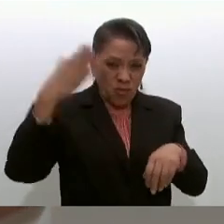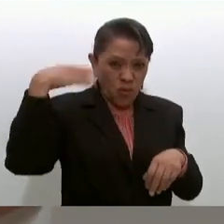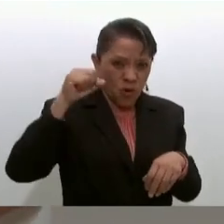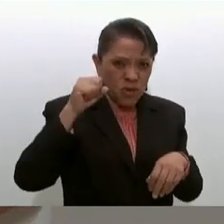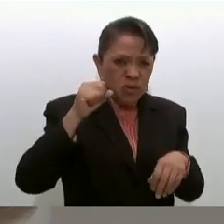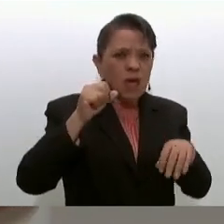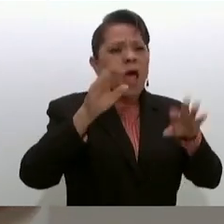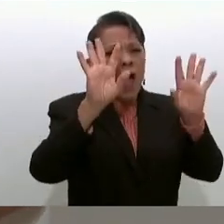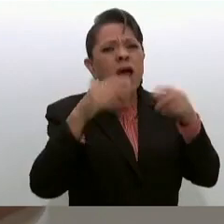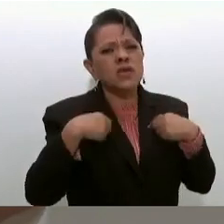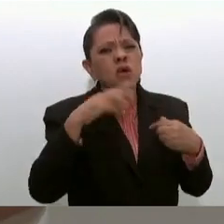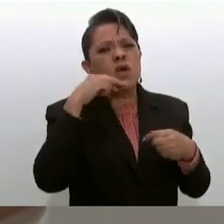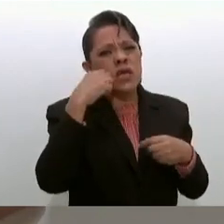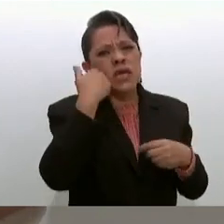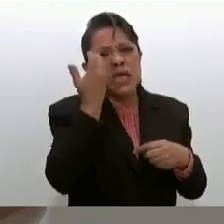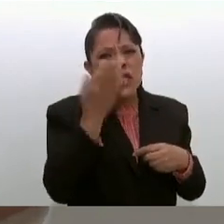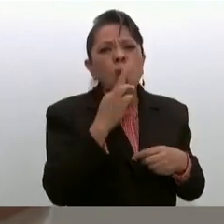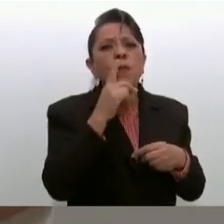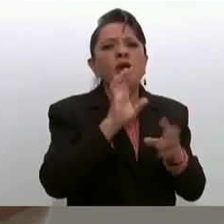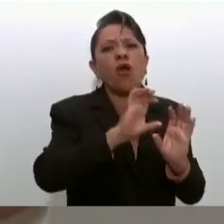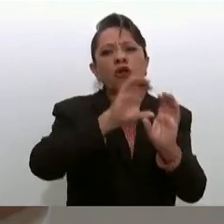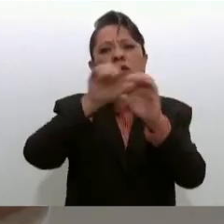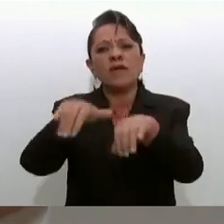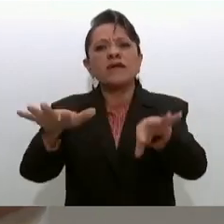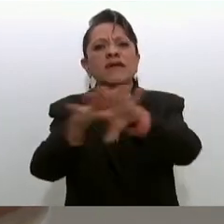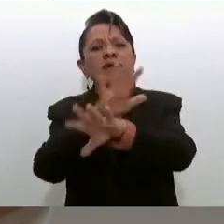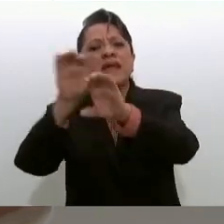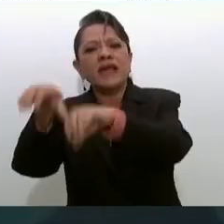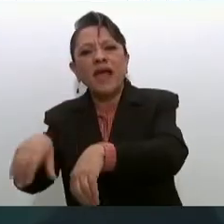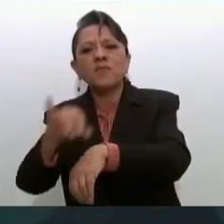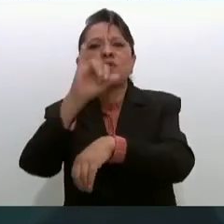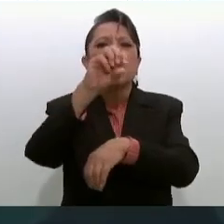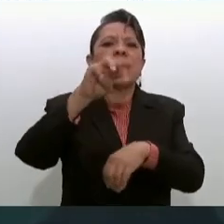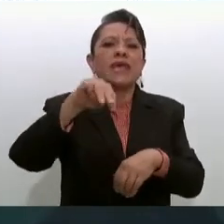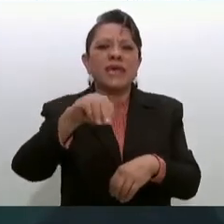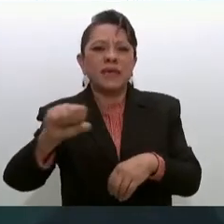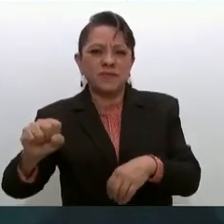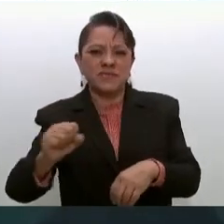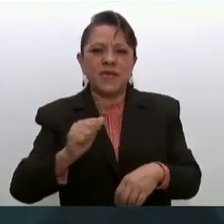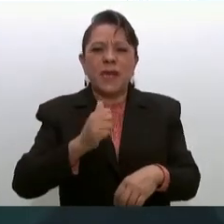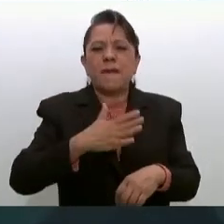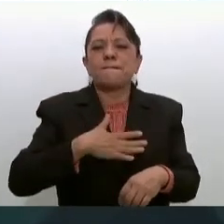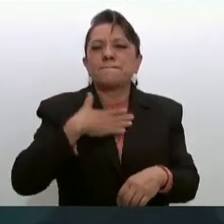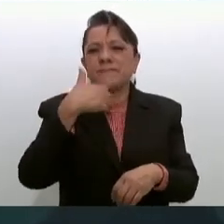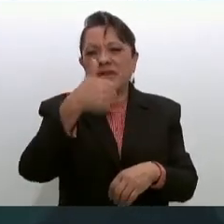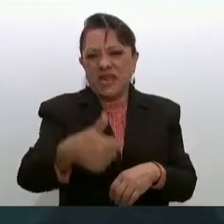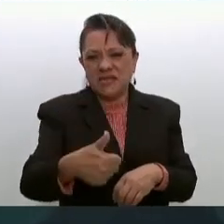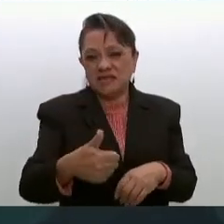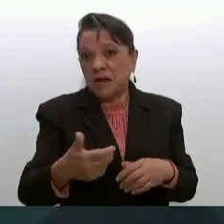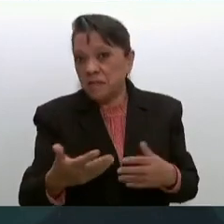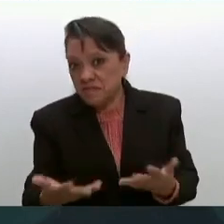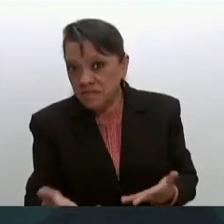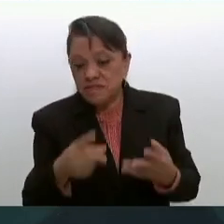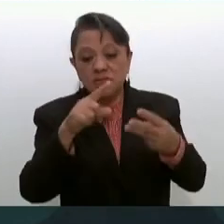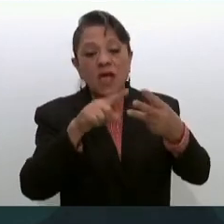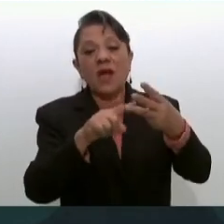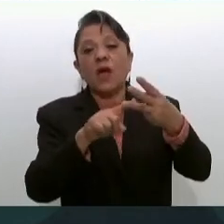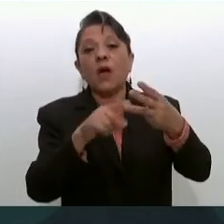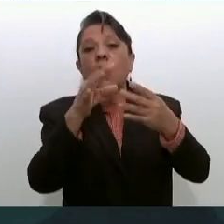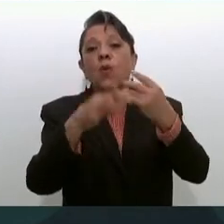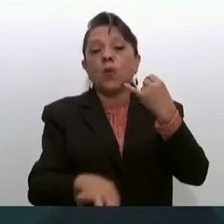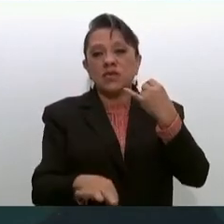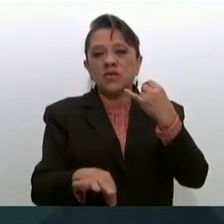pero si no lo quieren, pues tendrán otra decisión. Y por último, el compromiso de realizar la transferencia